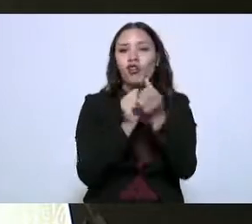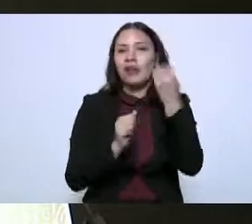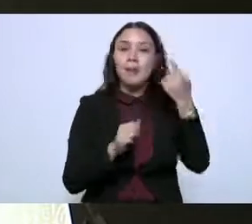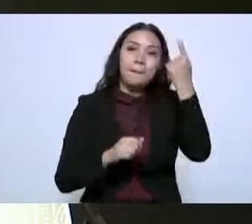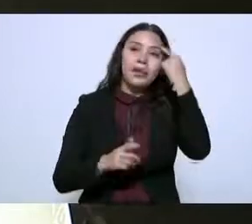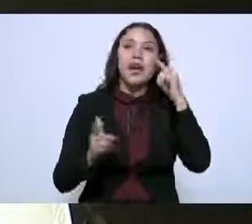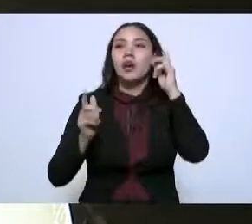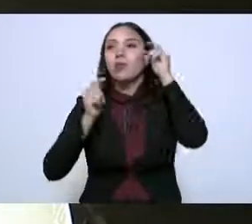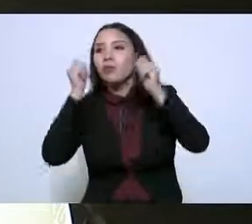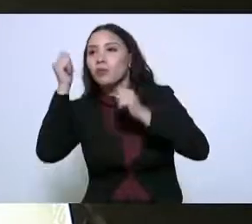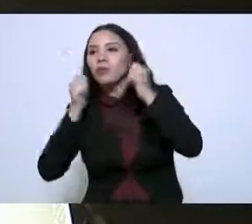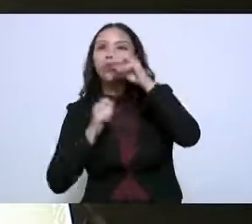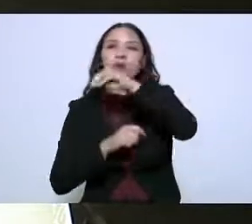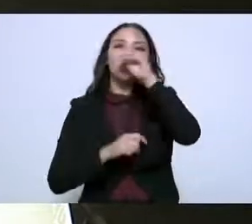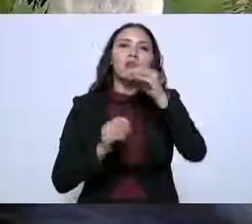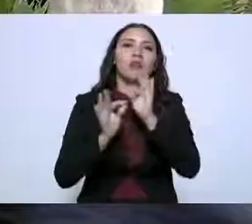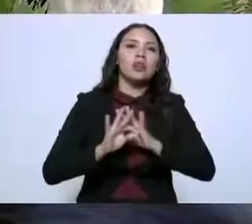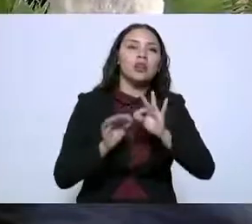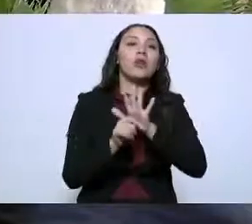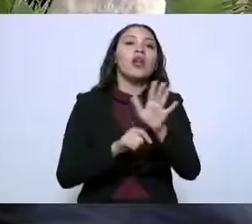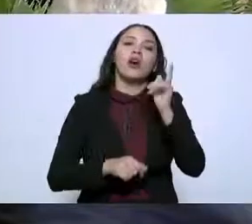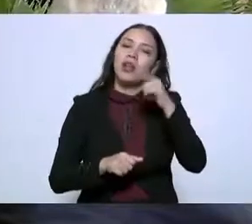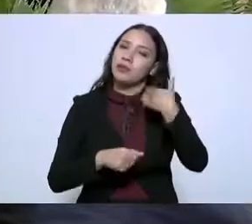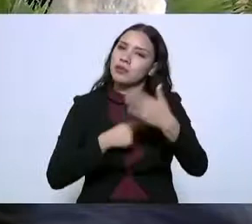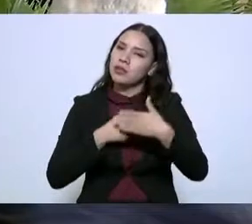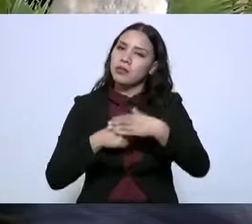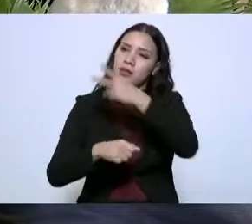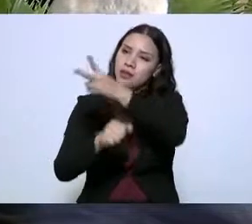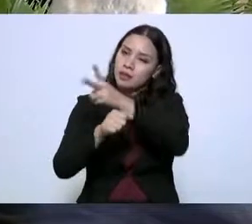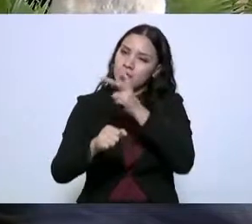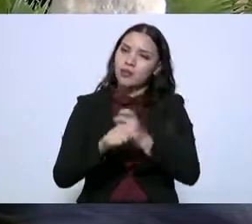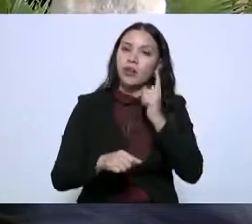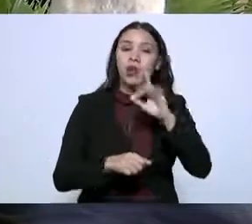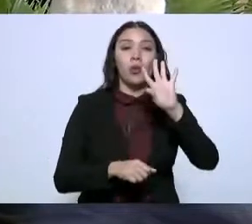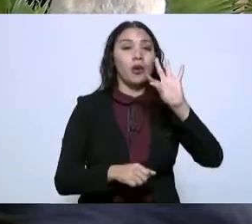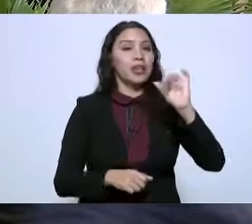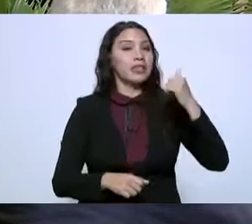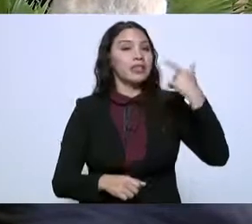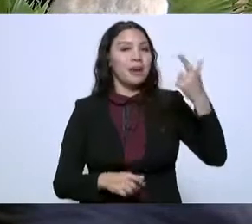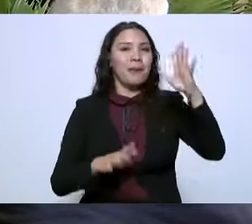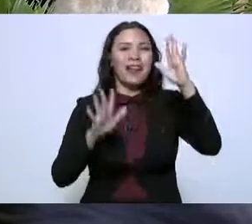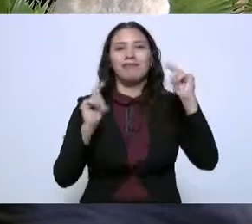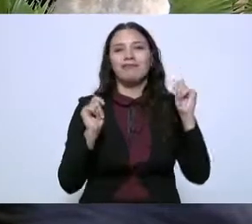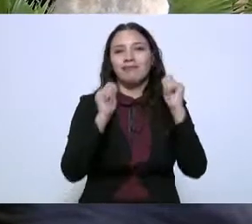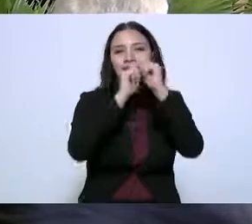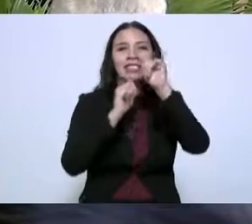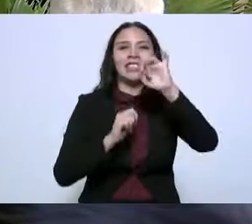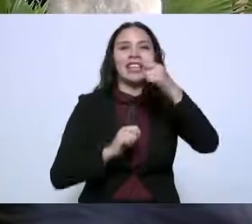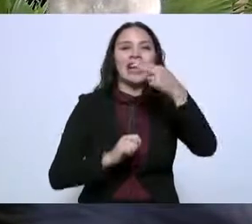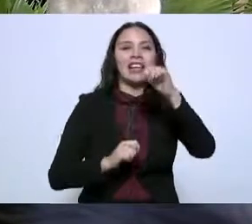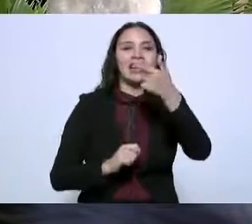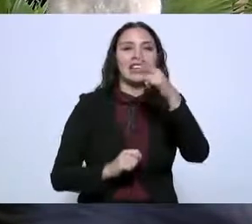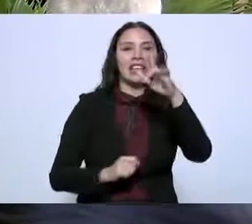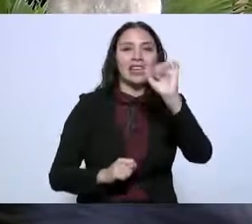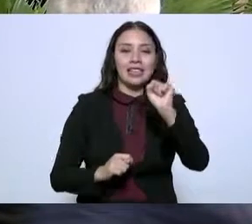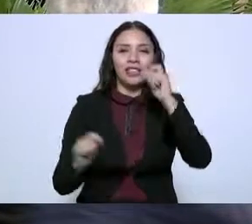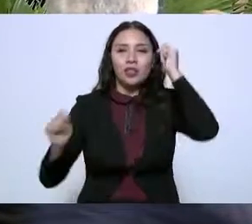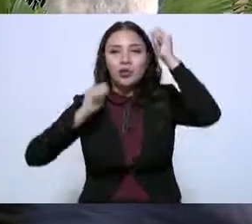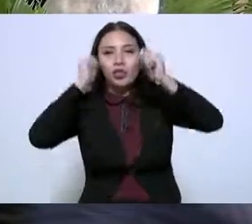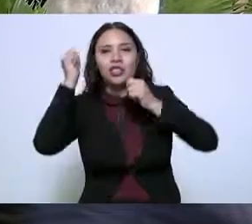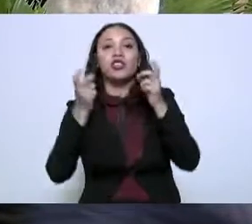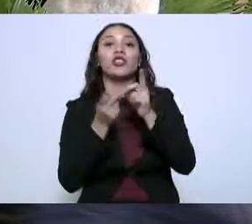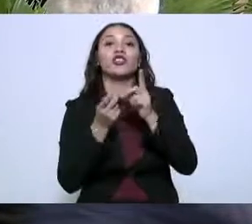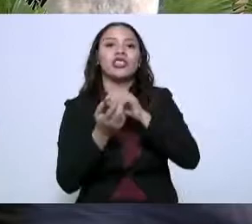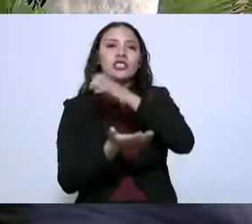han sido ya invitados a la 47 edición del teanguis turístico a llevarse a cabo en la Ciudad de México